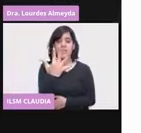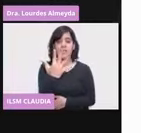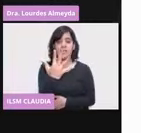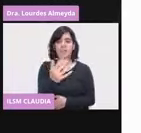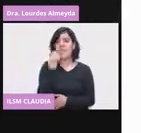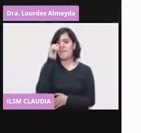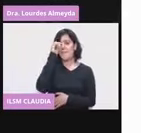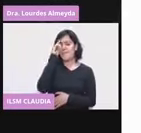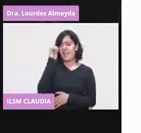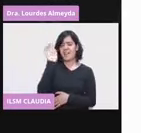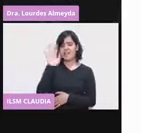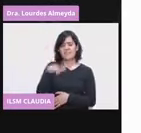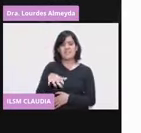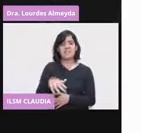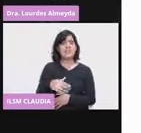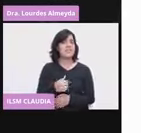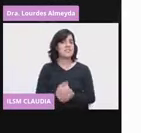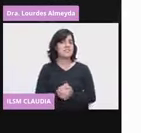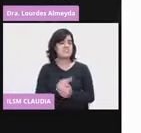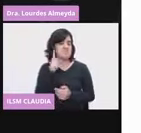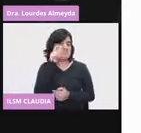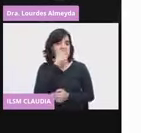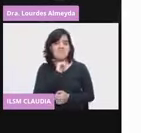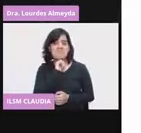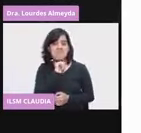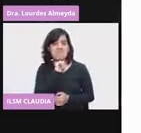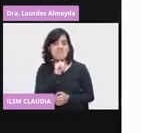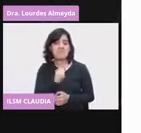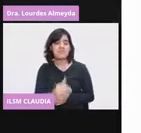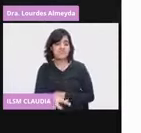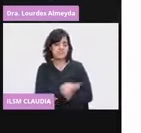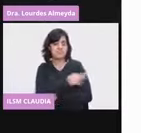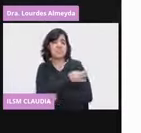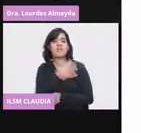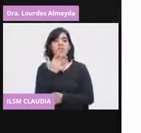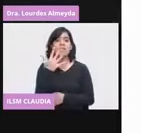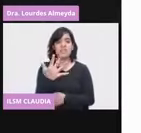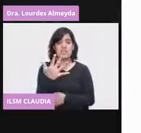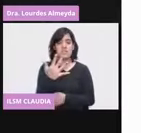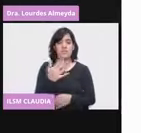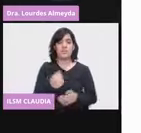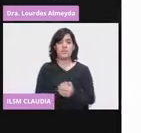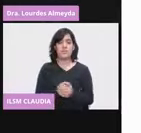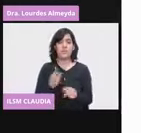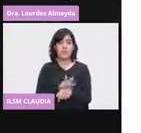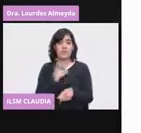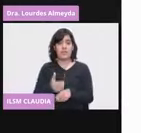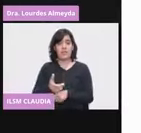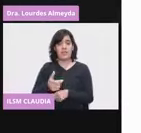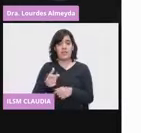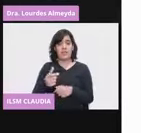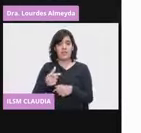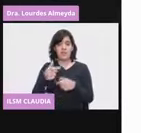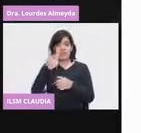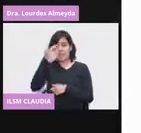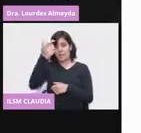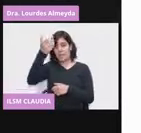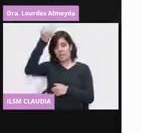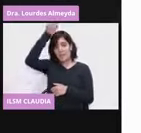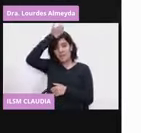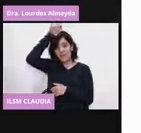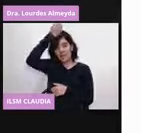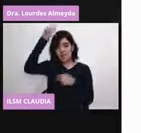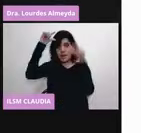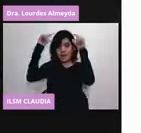es difícil aplicar las cinco dosis de vacuna porque hay una enfermera que va a estar aplicando y la otra que va a estar preparando y es